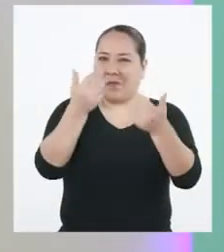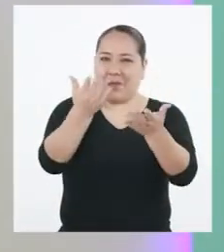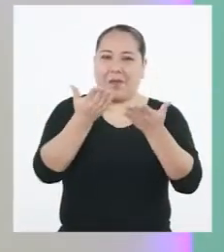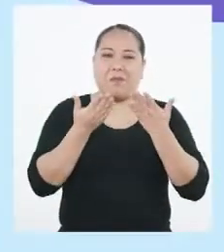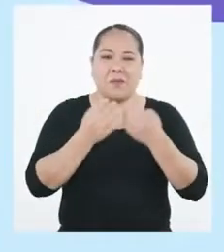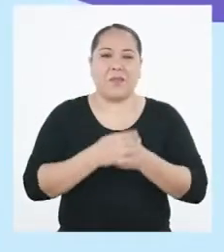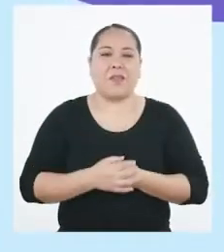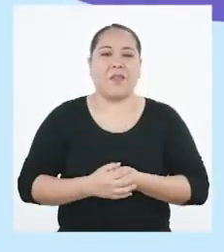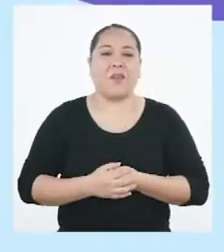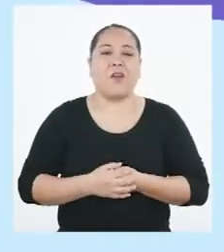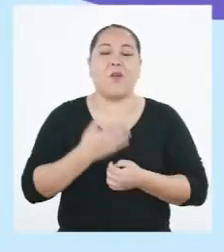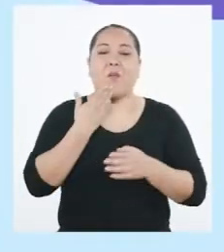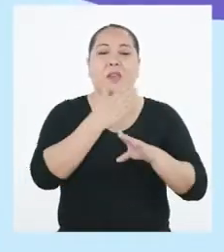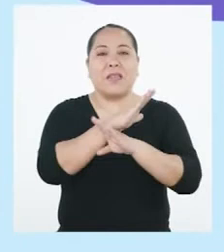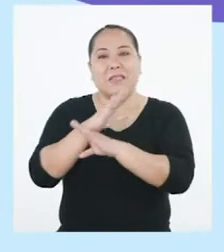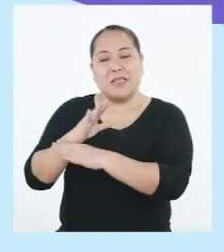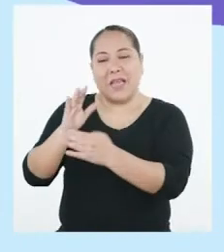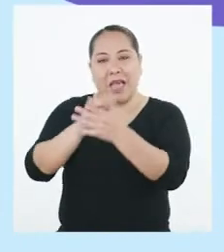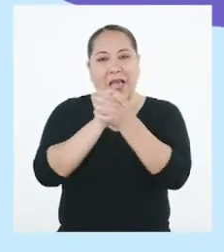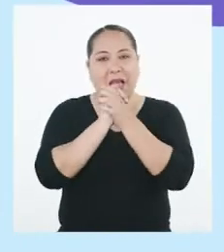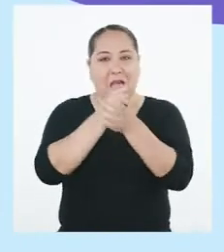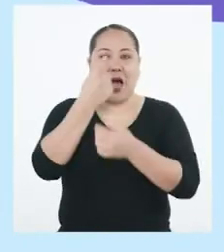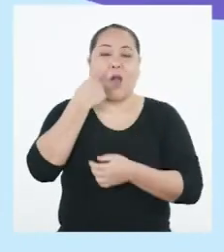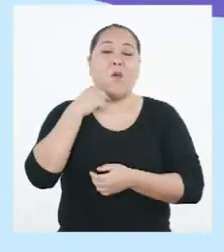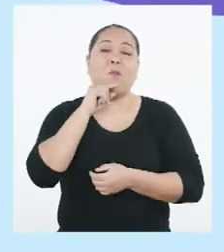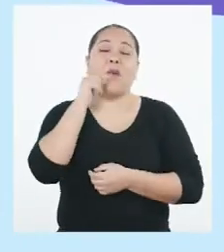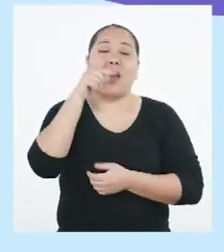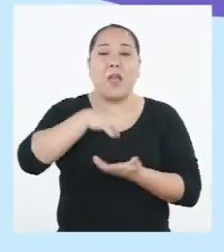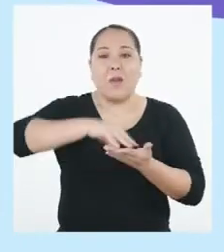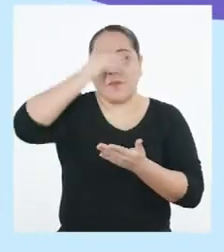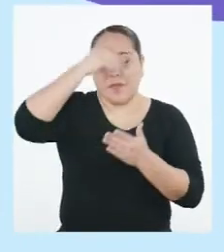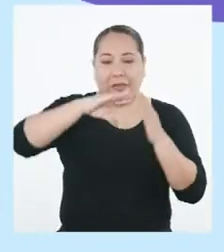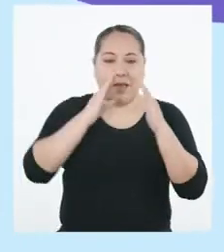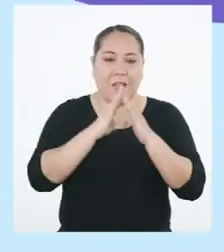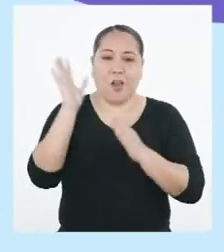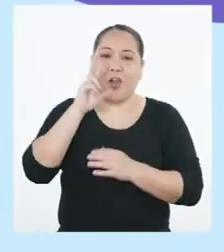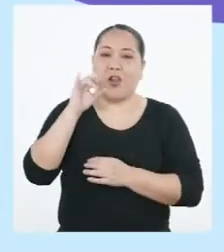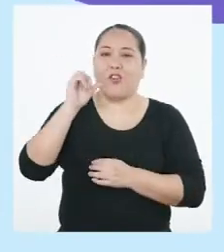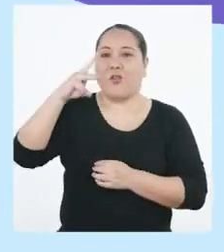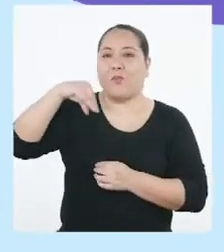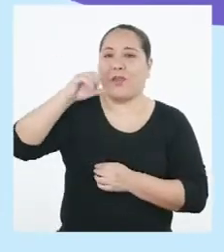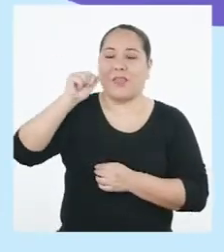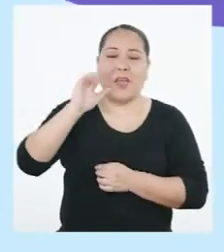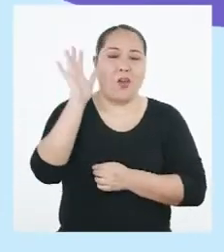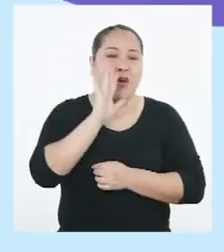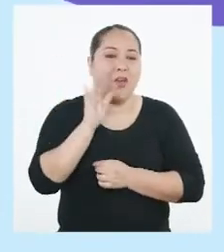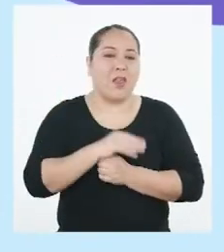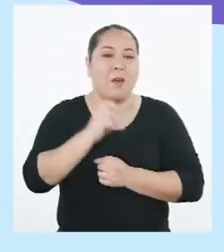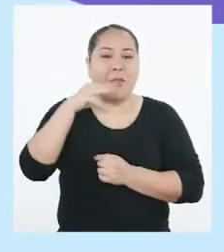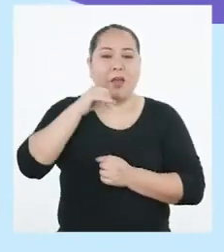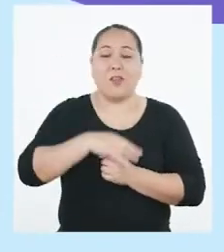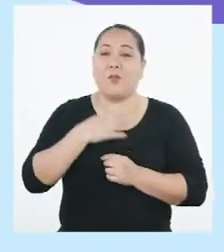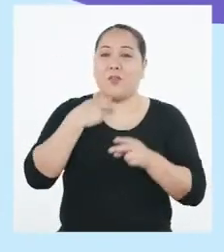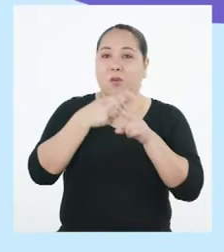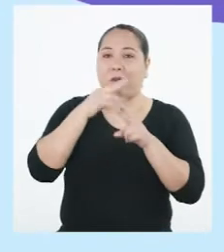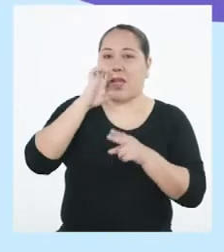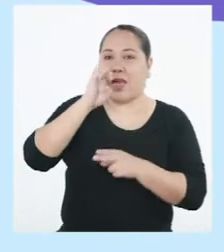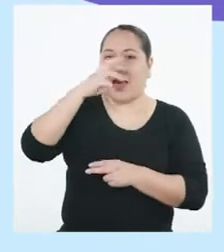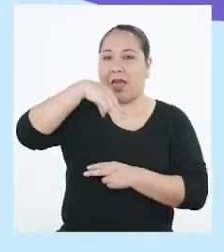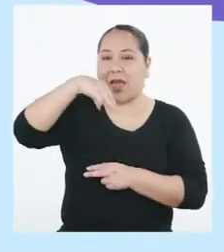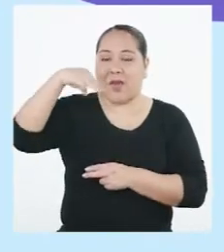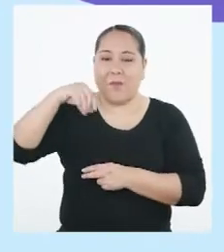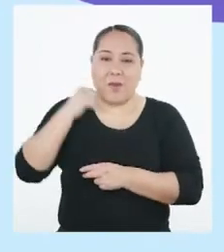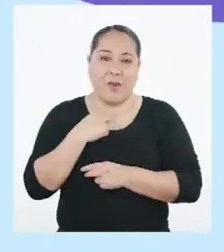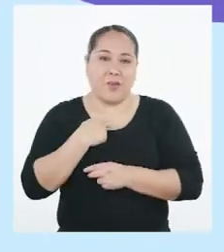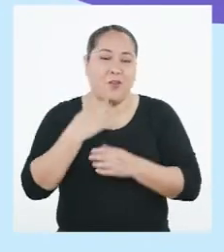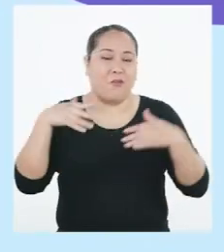¡Bienvenida! Buenas tardes, amigos y amigas de Aprenda en Casa. Hola, Romina. Hola, Mario. Me llamo Emma y estoy feliz de estar con ustedes